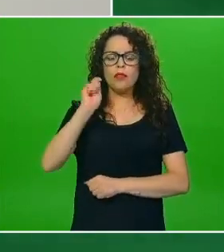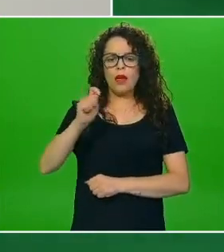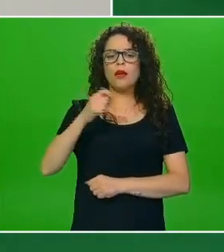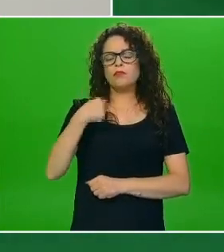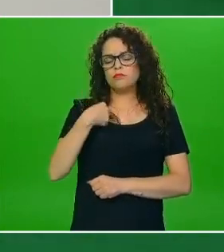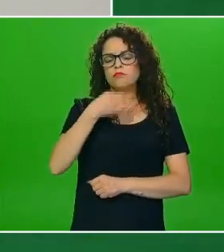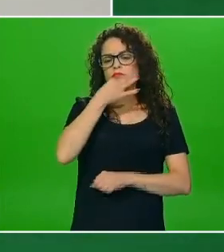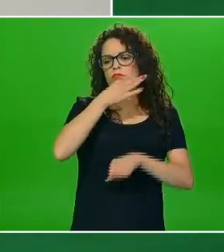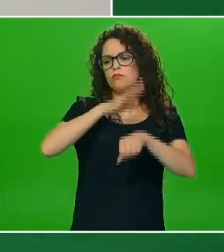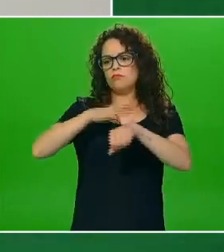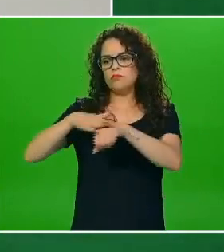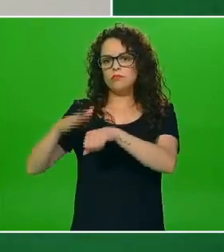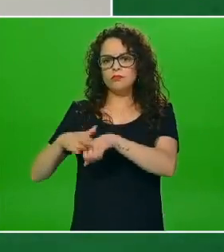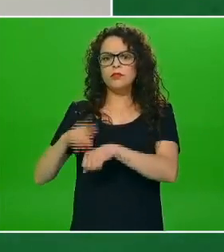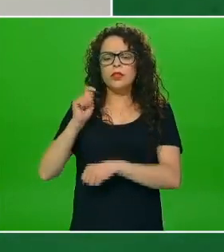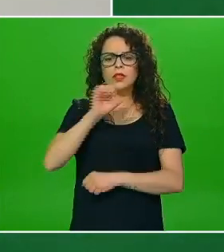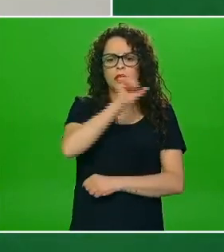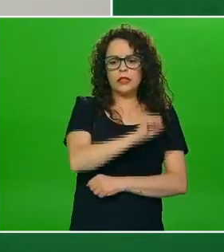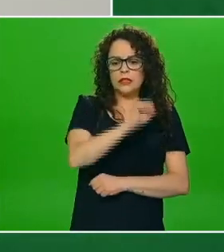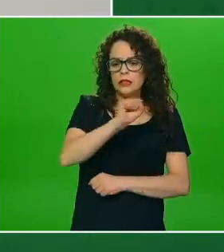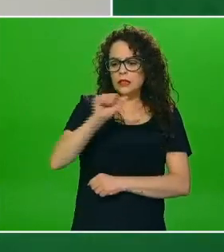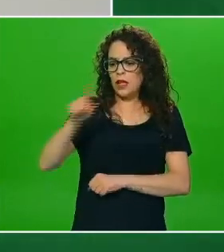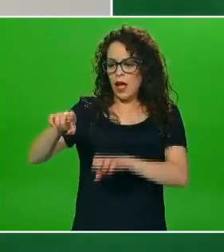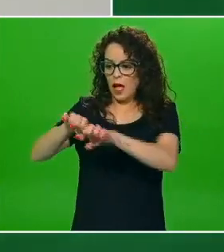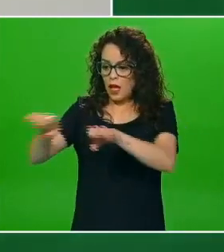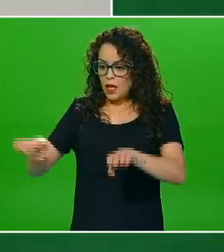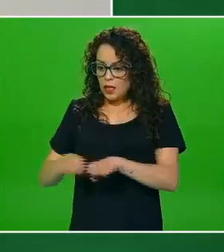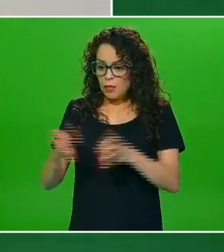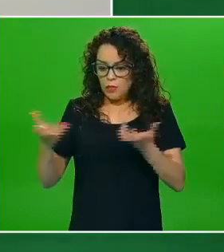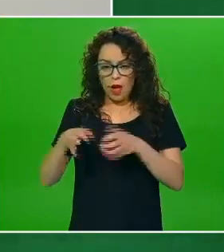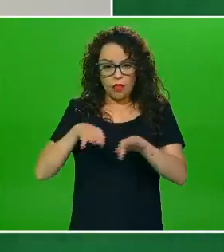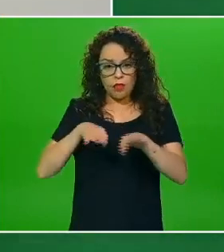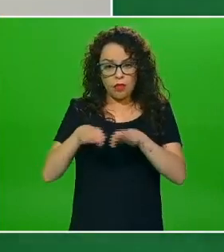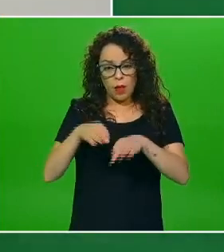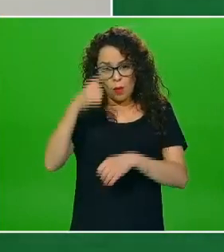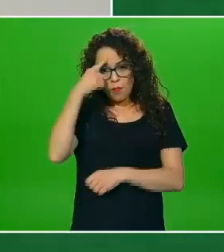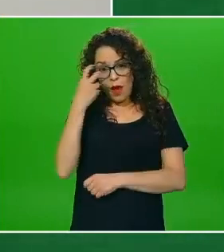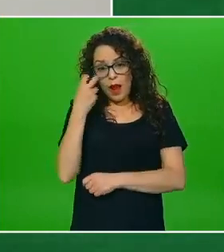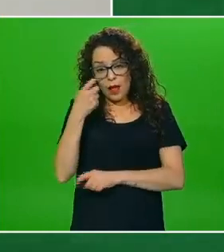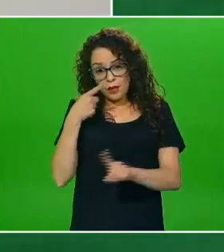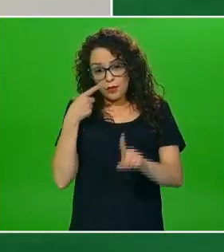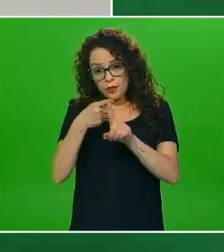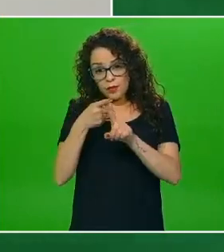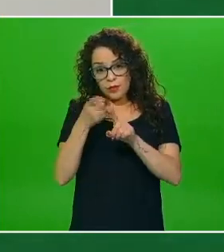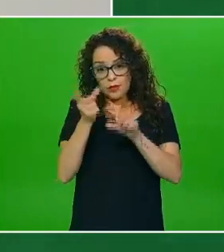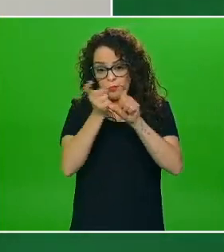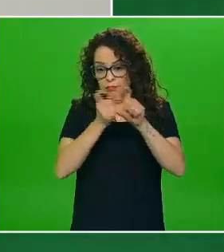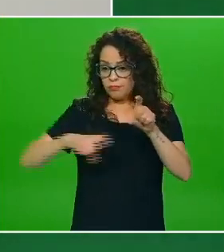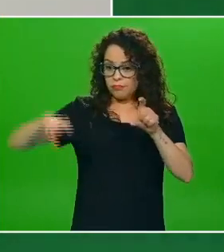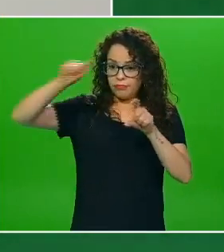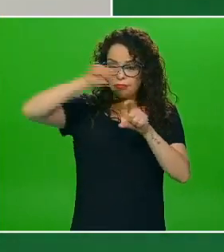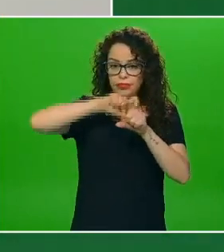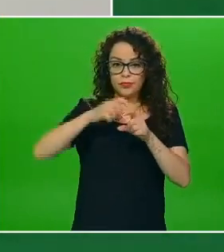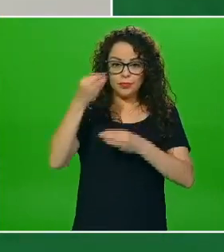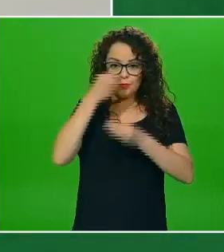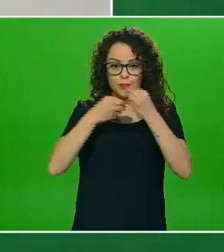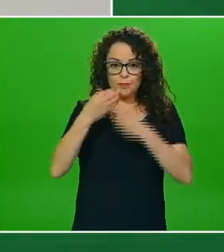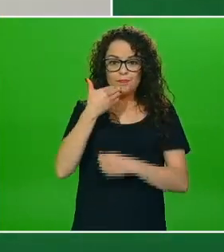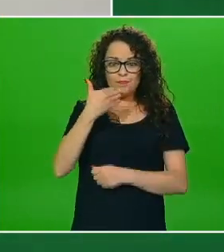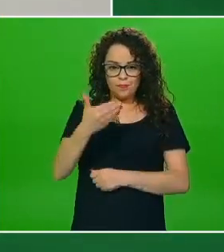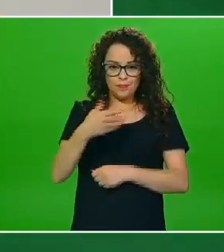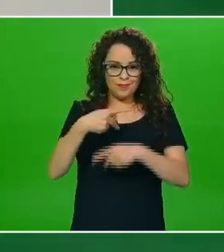dentro de la Secretaría de Salud que estuvieran trabajando directamente en esta herramienta informativa en estas